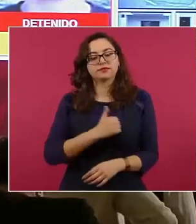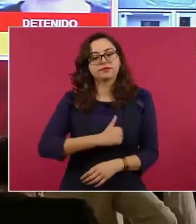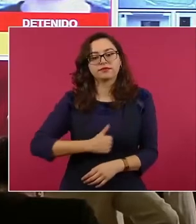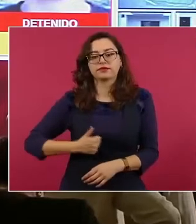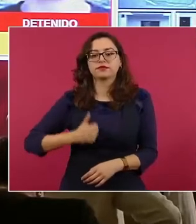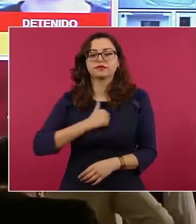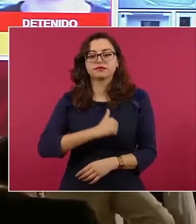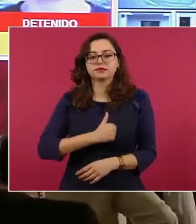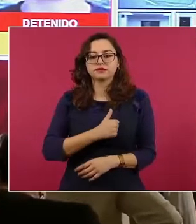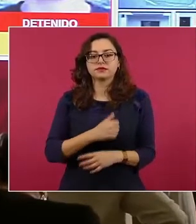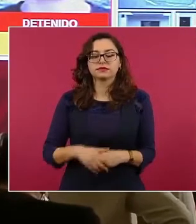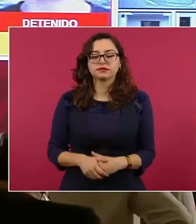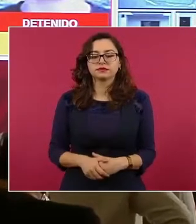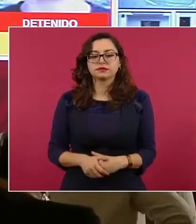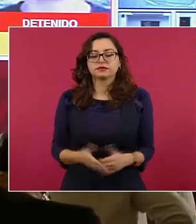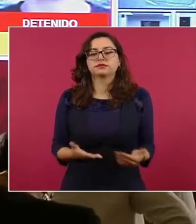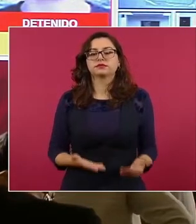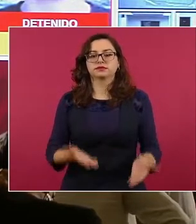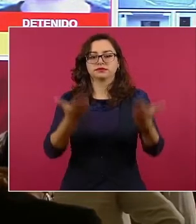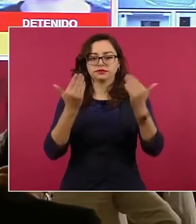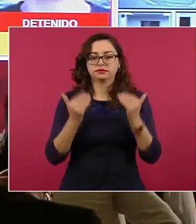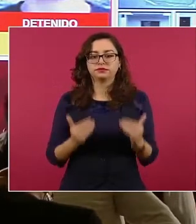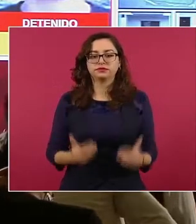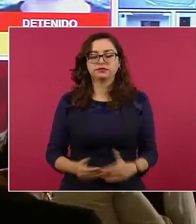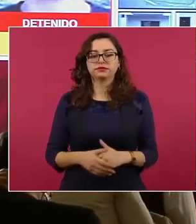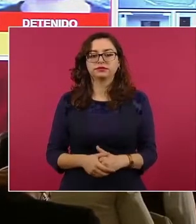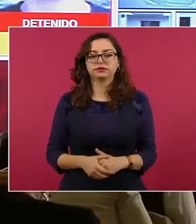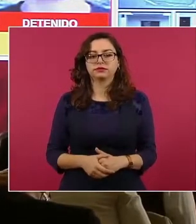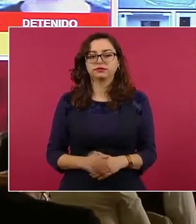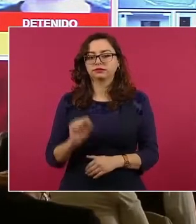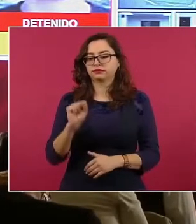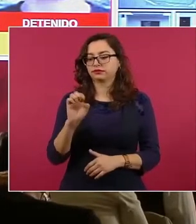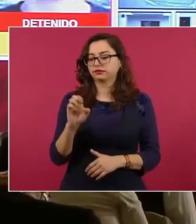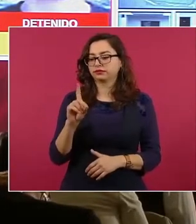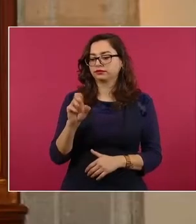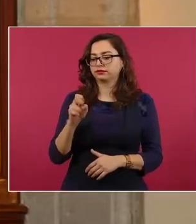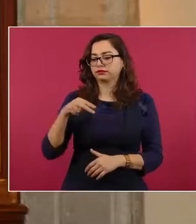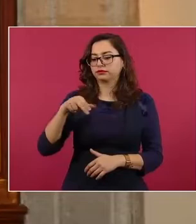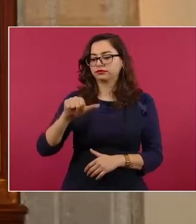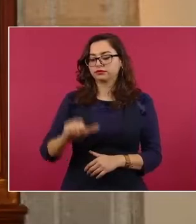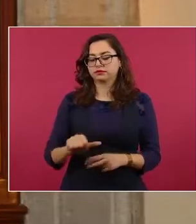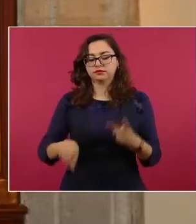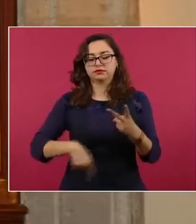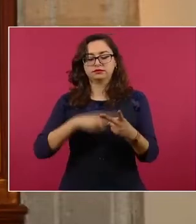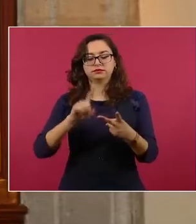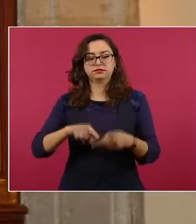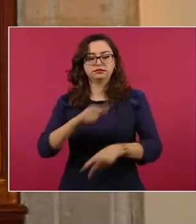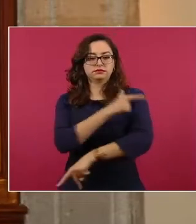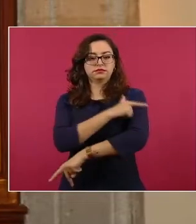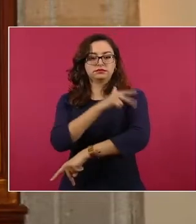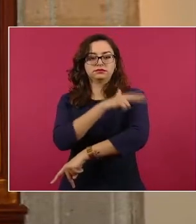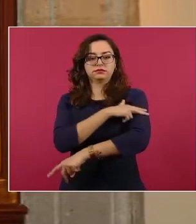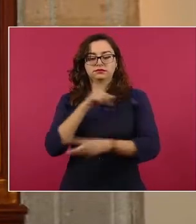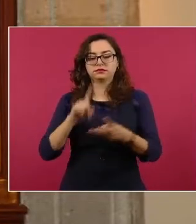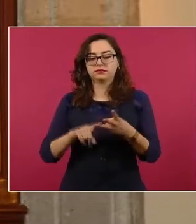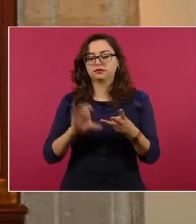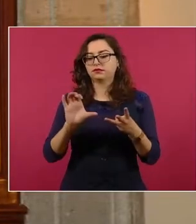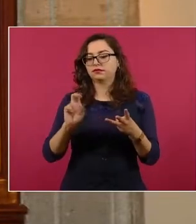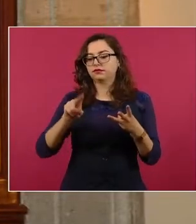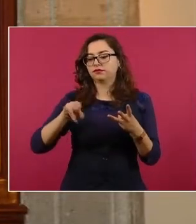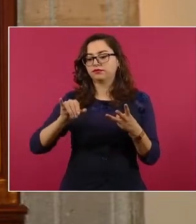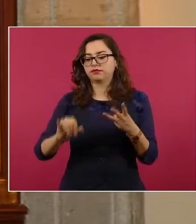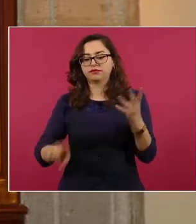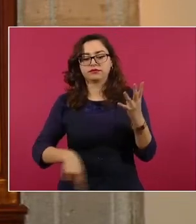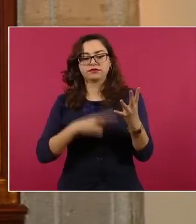También informar de la detención por parte de Sedena, en coordinación con la Guardia Nacional, CNI y la